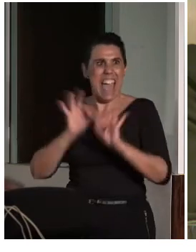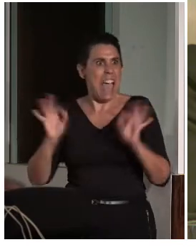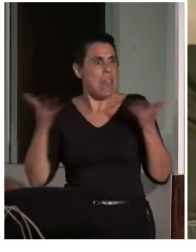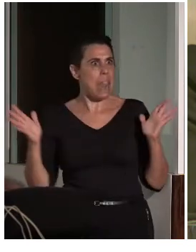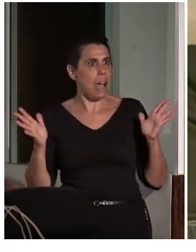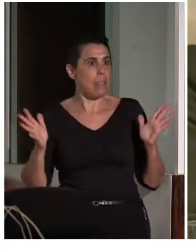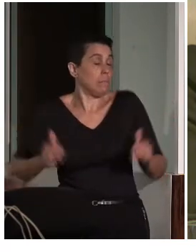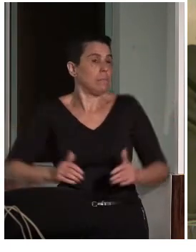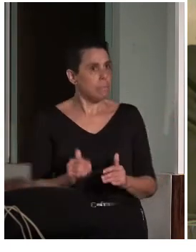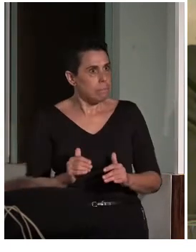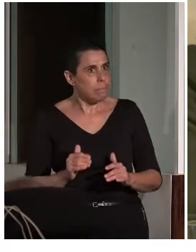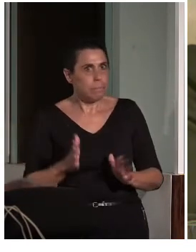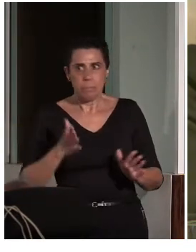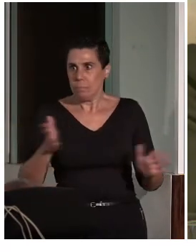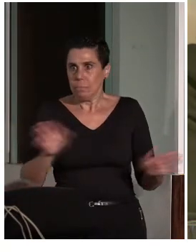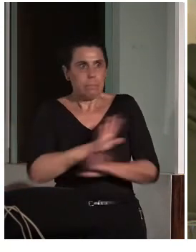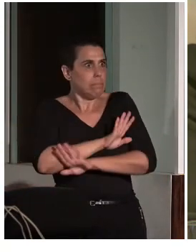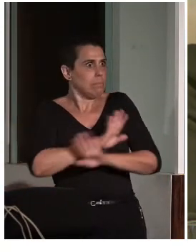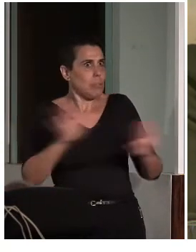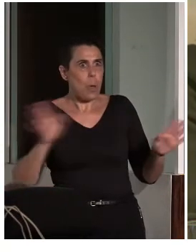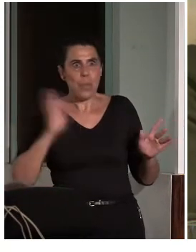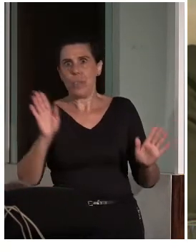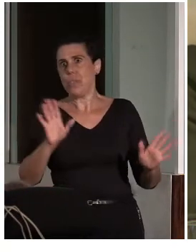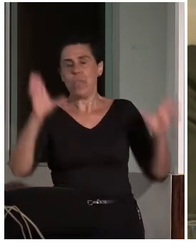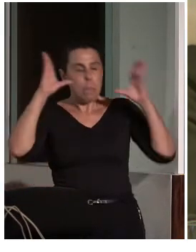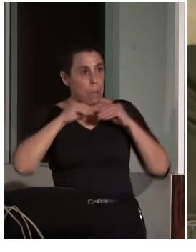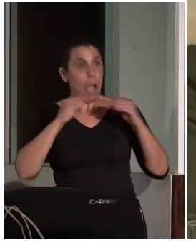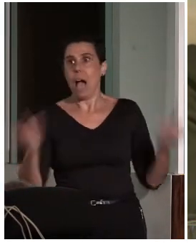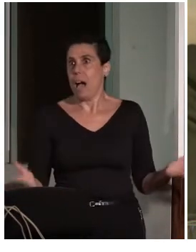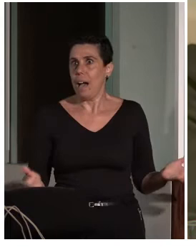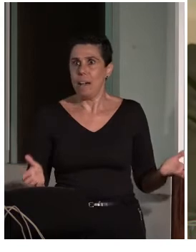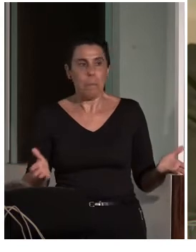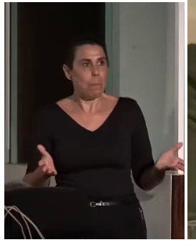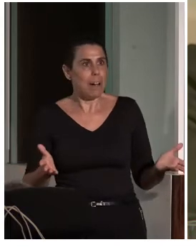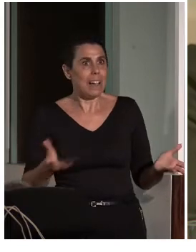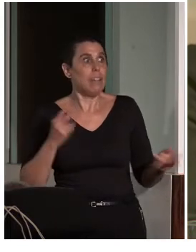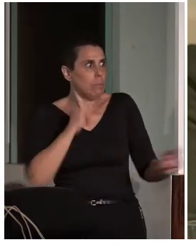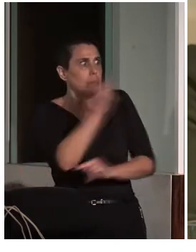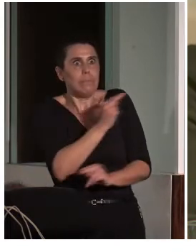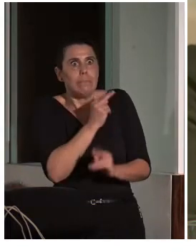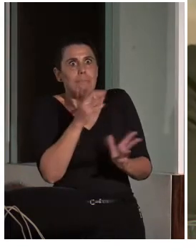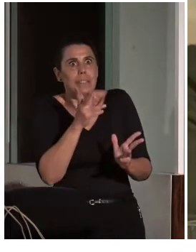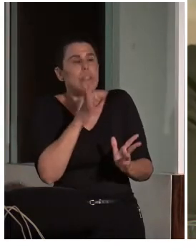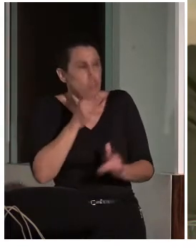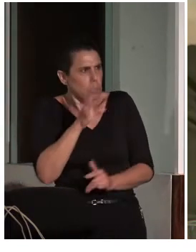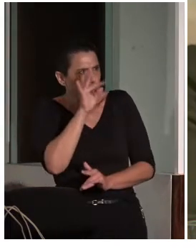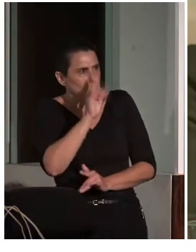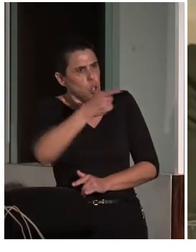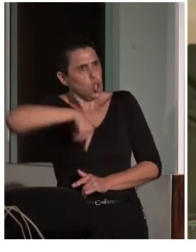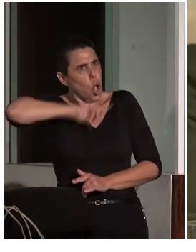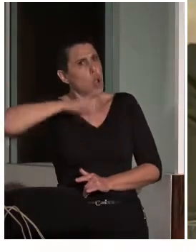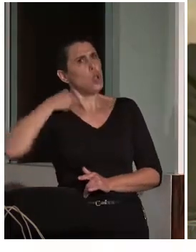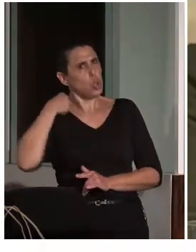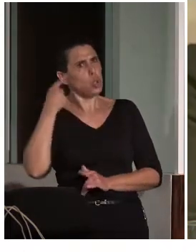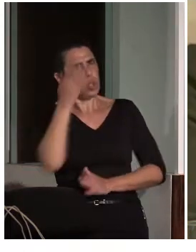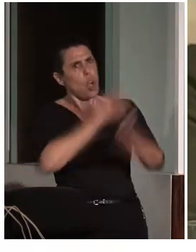Ya me dejó completamente planchado. Bueno, mire usted, aunque no se nos note nada, tenemos una discapacidad y queremos, por